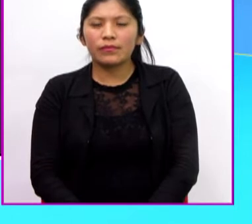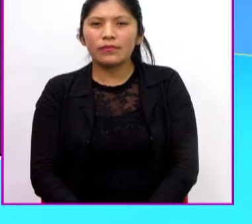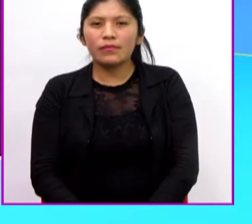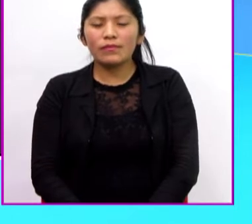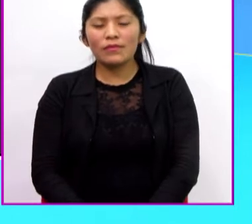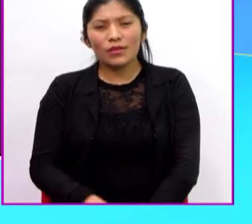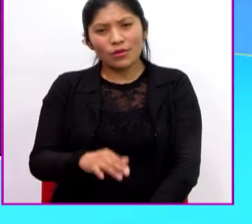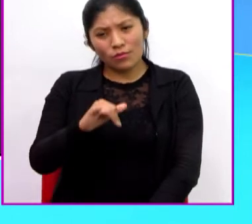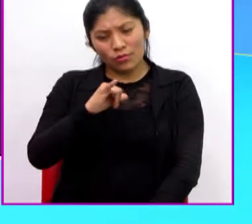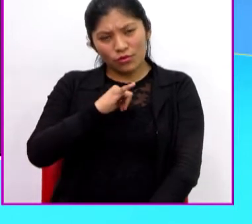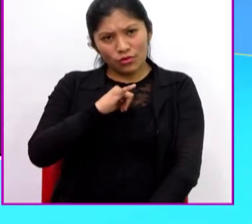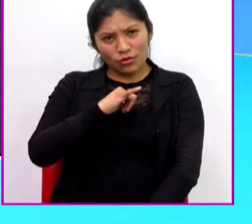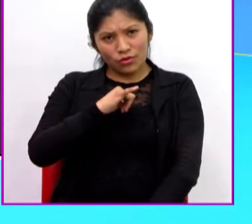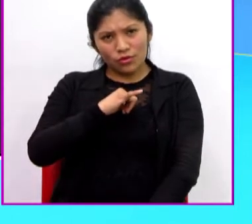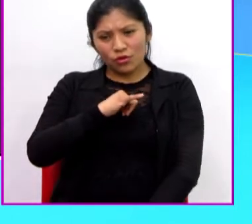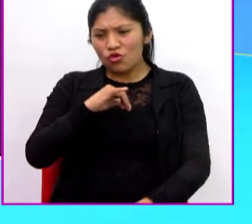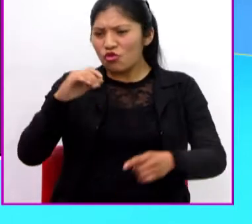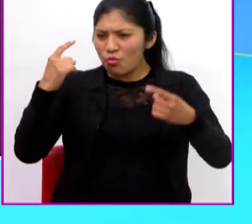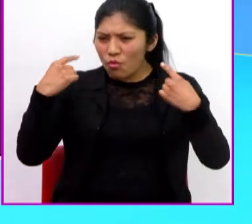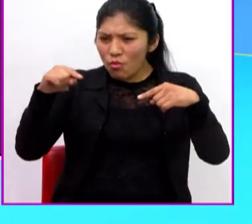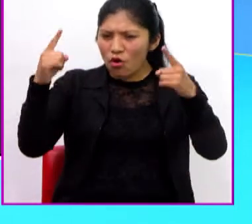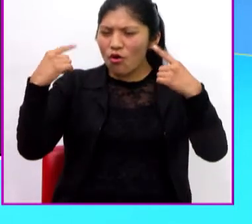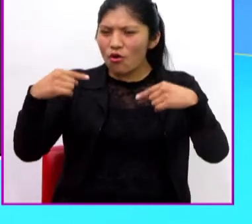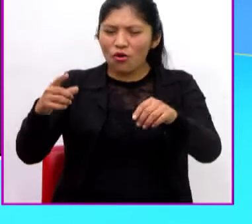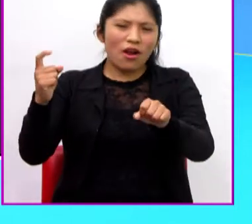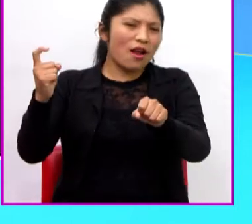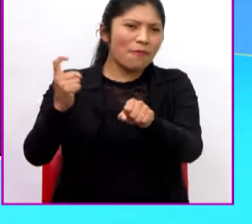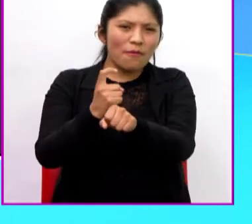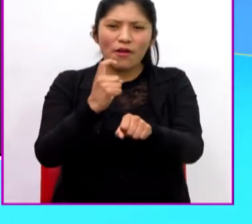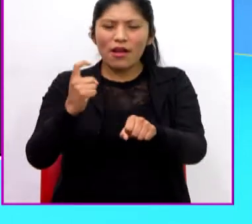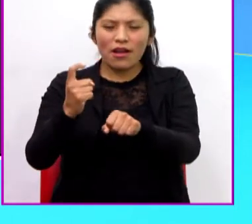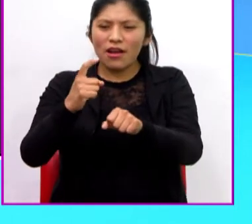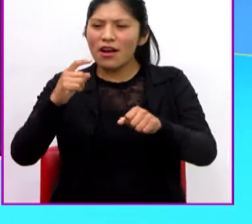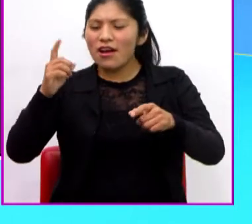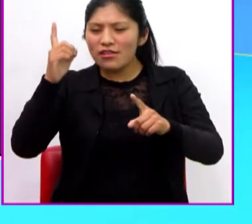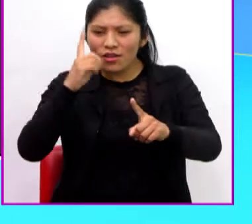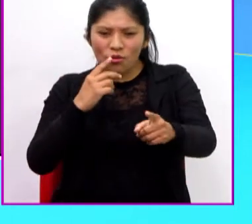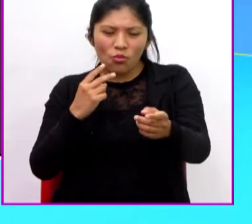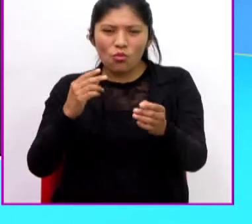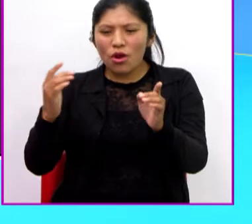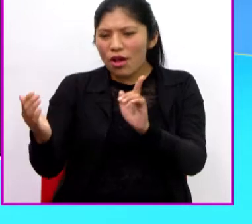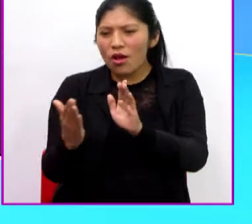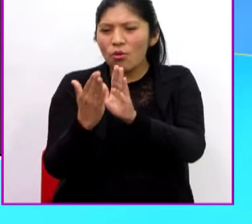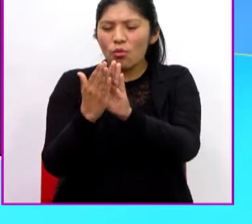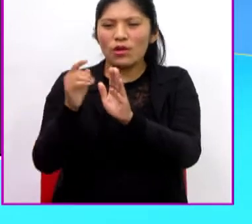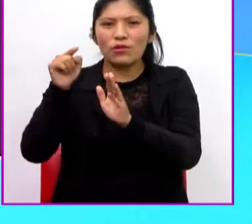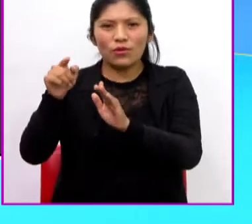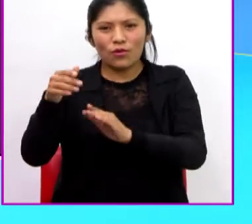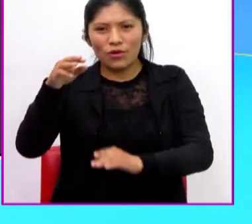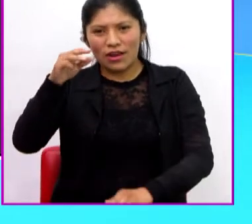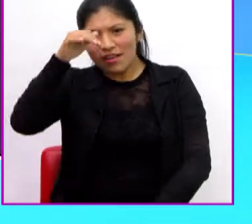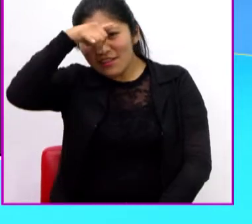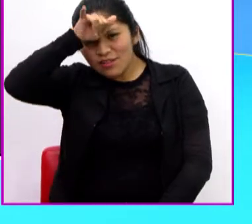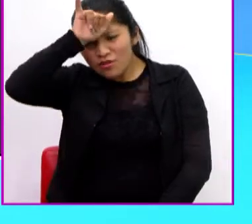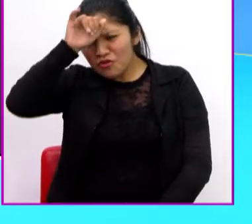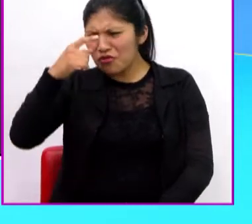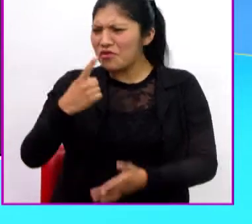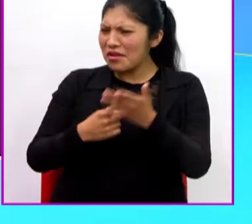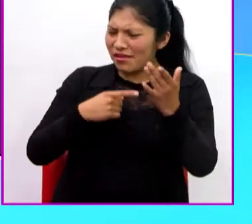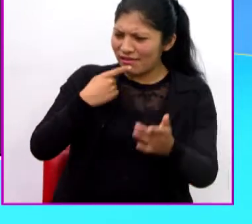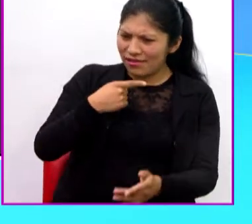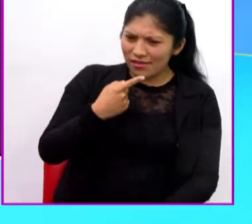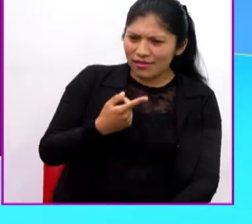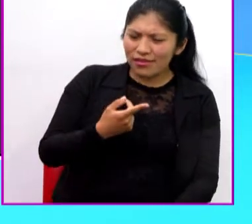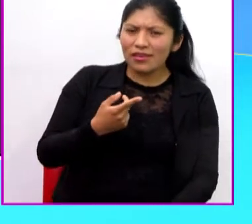Pues yo seré uno de los que logren salir triunfantes de un enfrentamiento con el Mi 5. ¿Qué cosa dices?